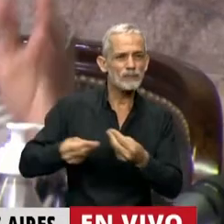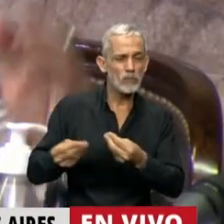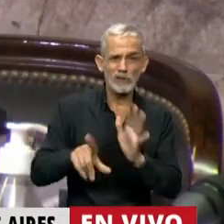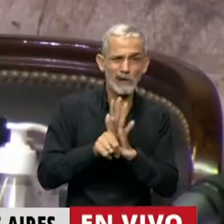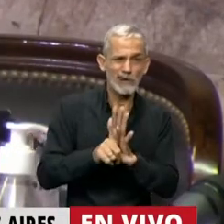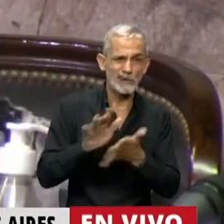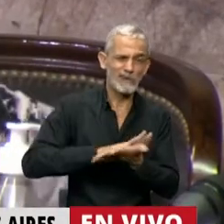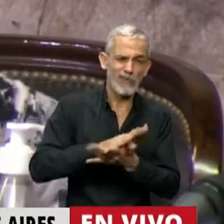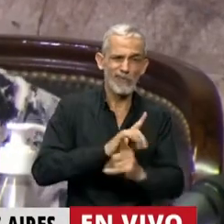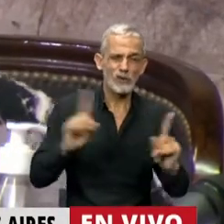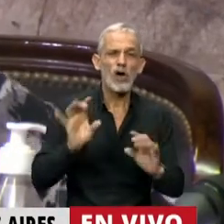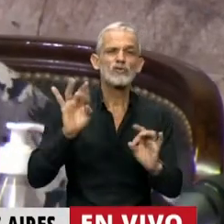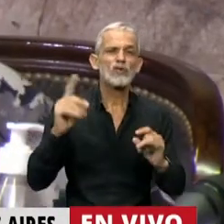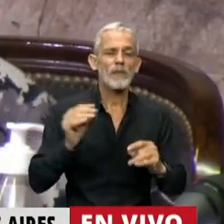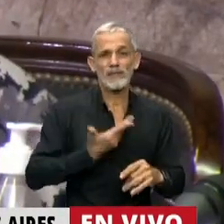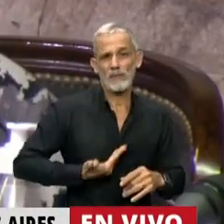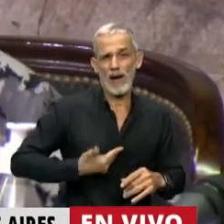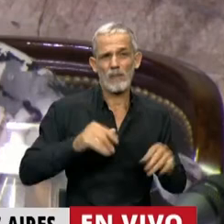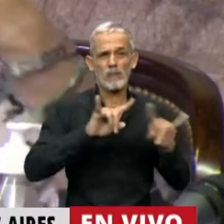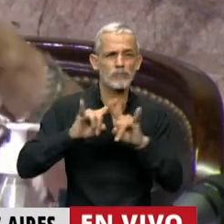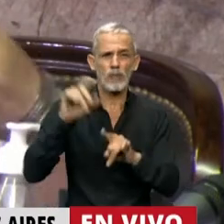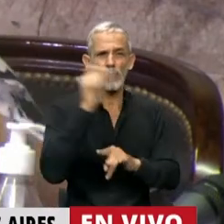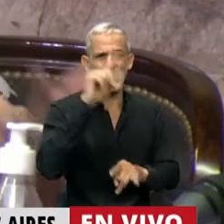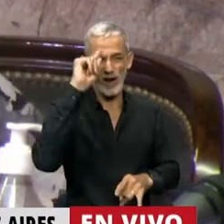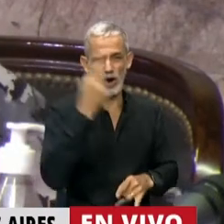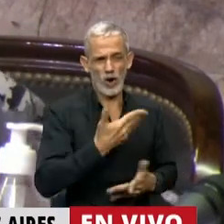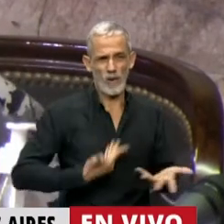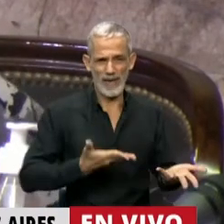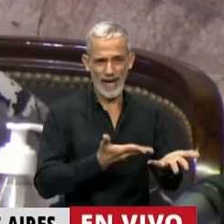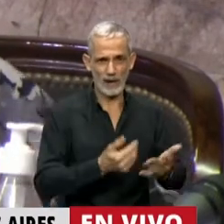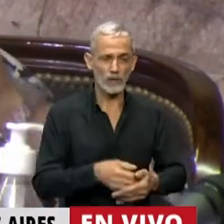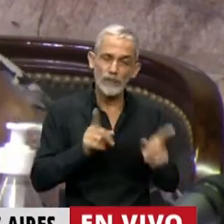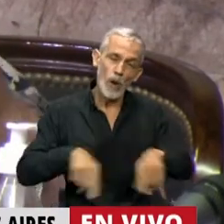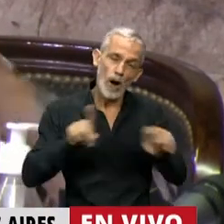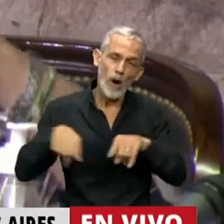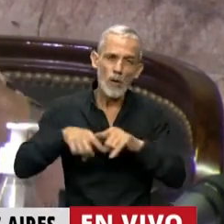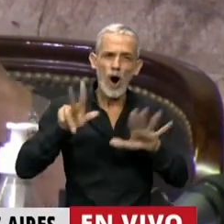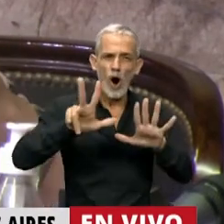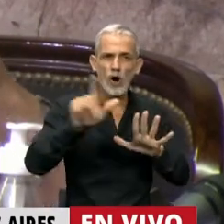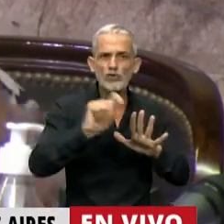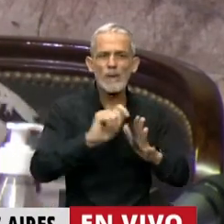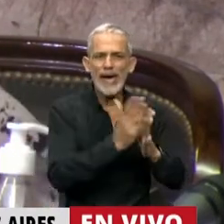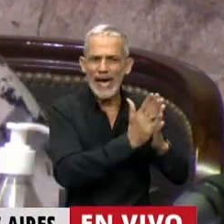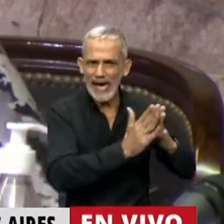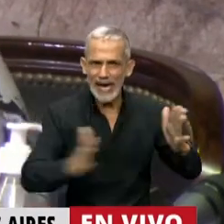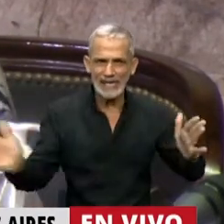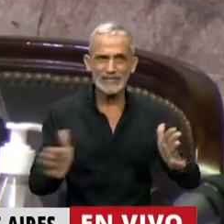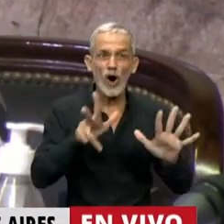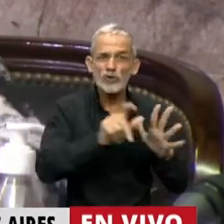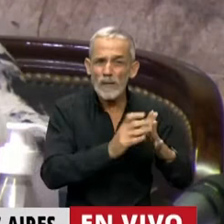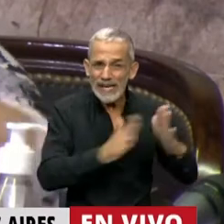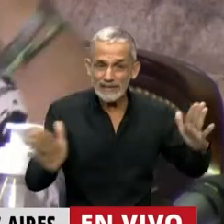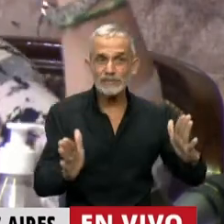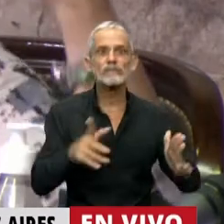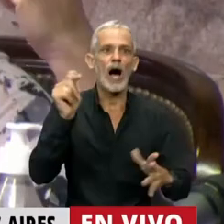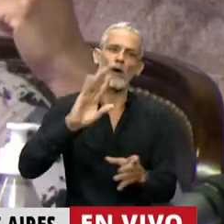resuelve nada porque es solo para las plataformas estatales. Y seguimos la misma cantinela. Ocho meses, ocho meses. Y ahora lo que